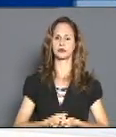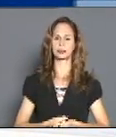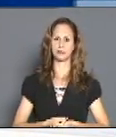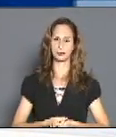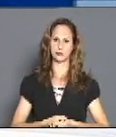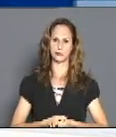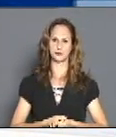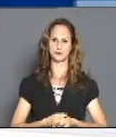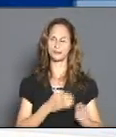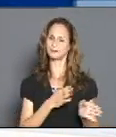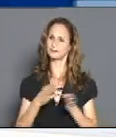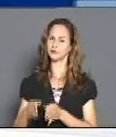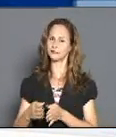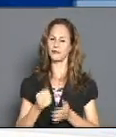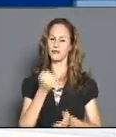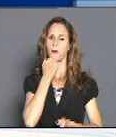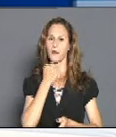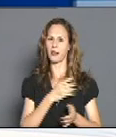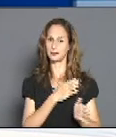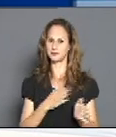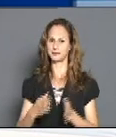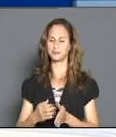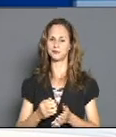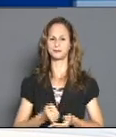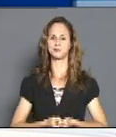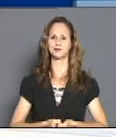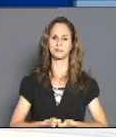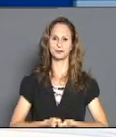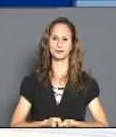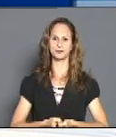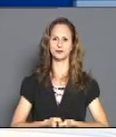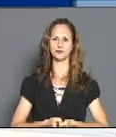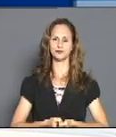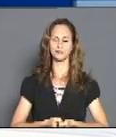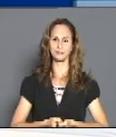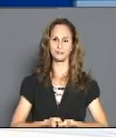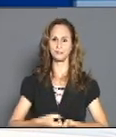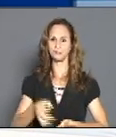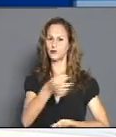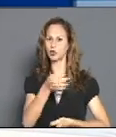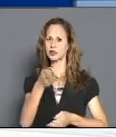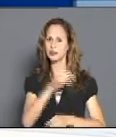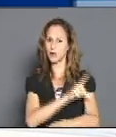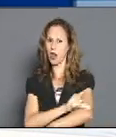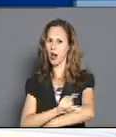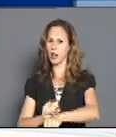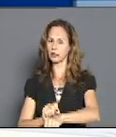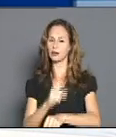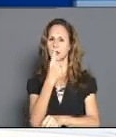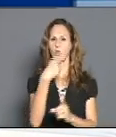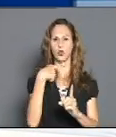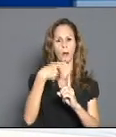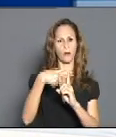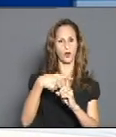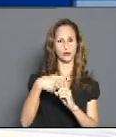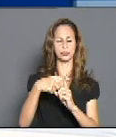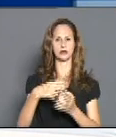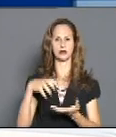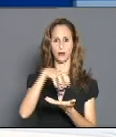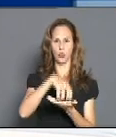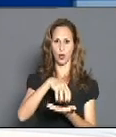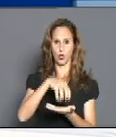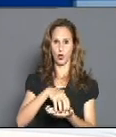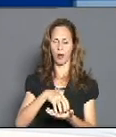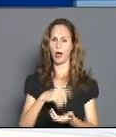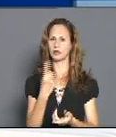Rubio. Continuamos con más informaciones para compartir con los amigos televidentes. Municipio de Antilla también un positivo del área de salud René Ramos Latour.